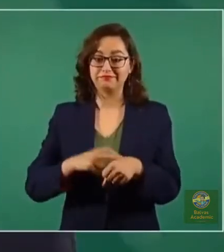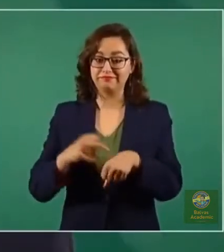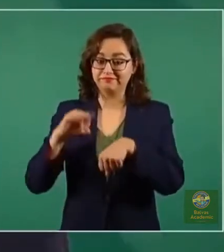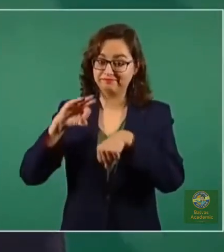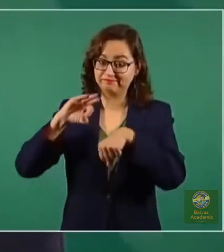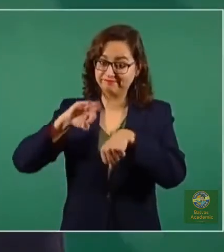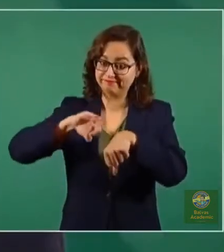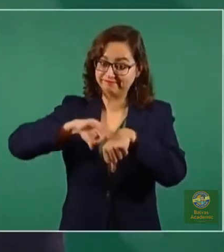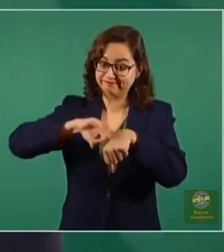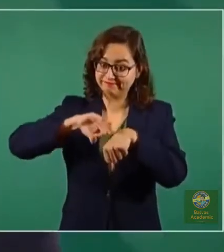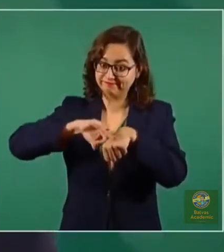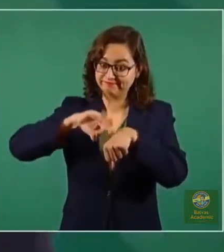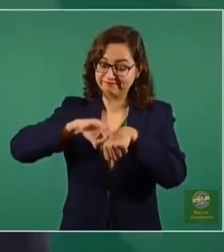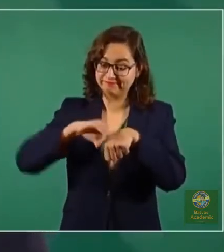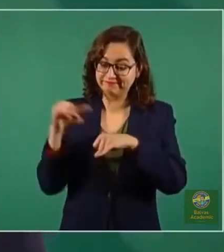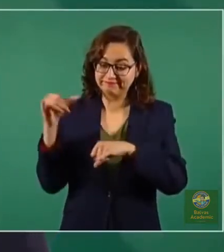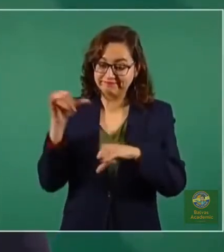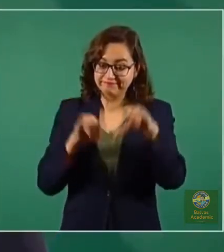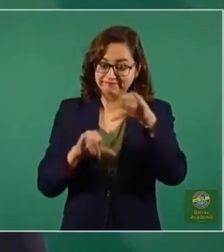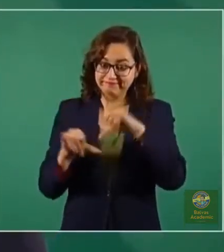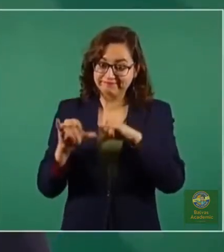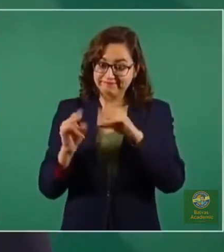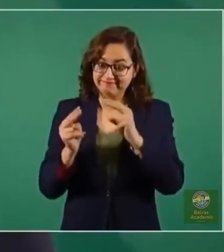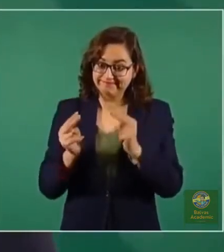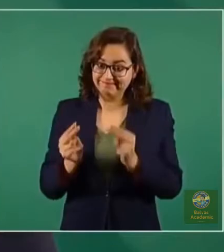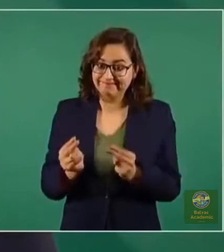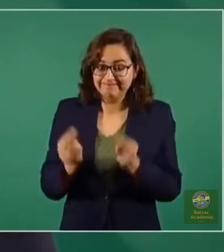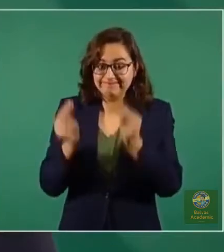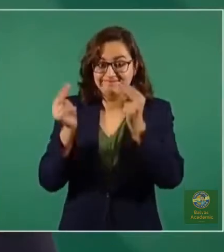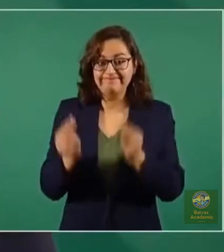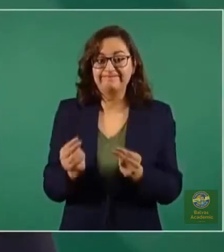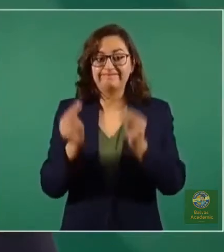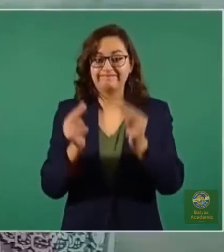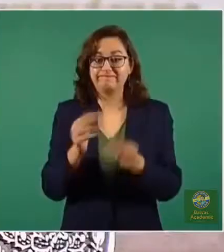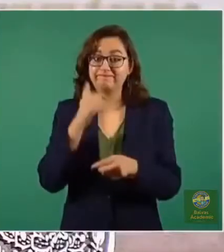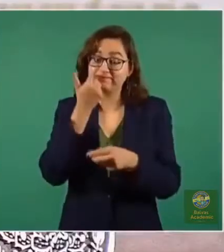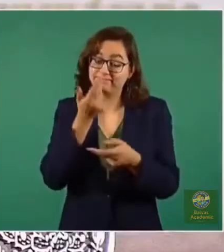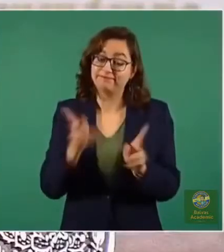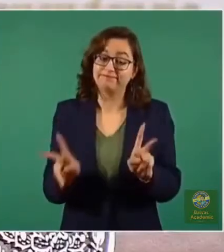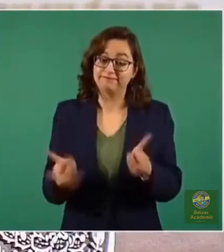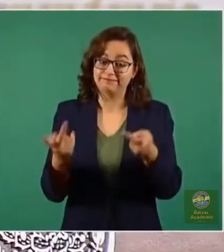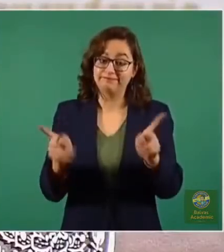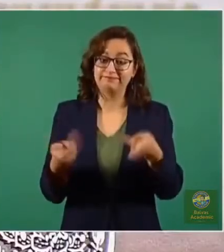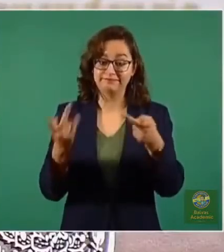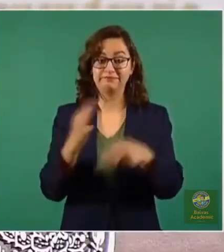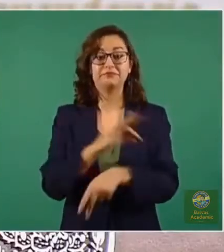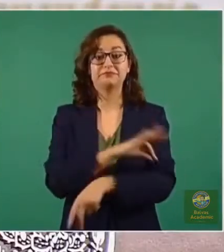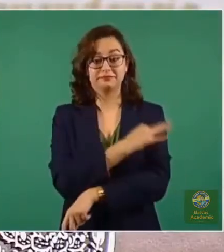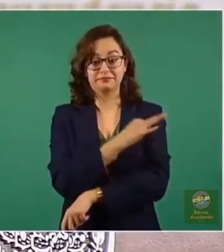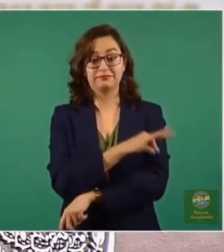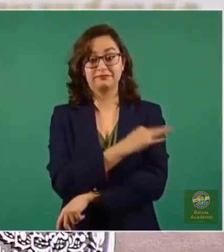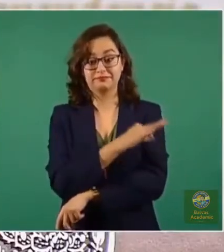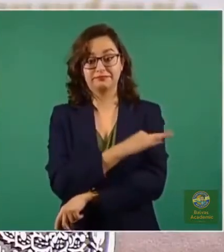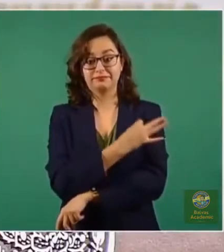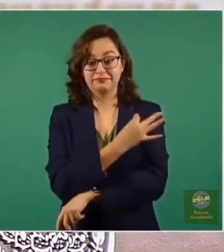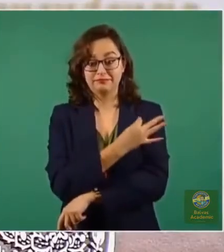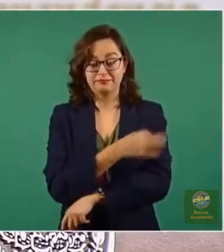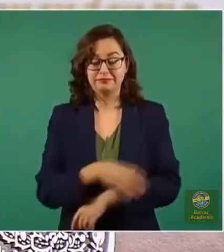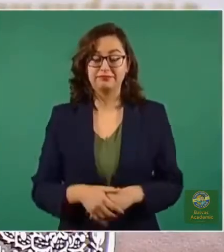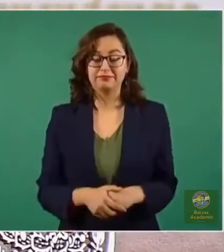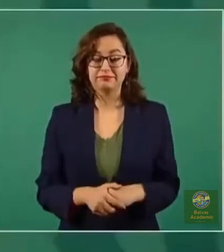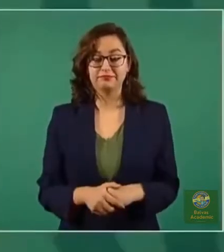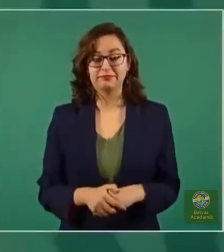que se consuman más vacunas y nosotros tenemos que